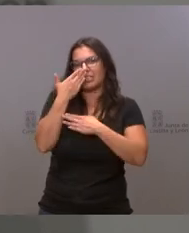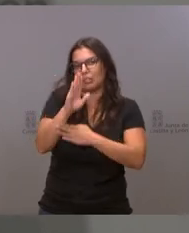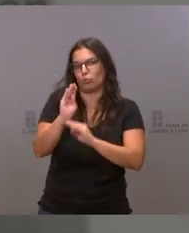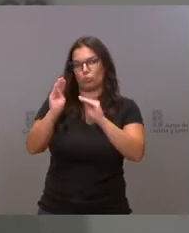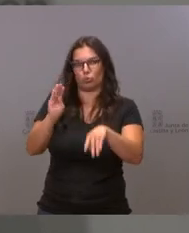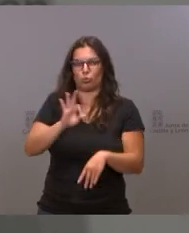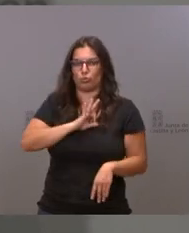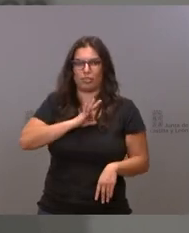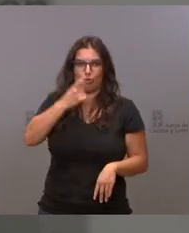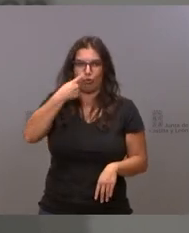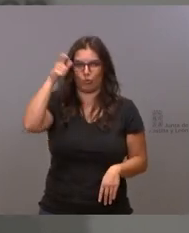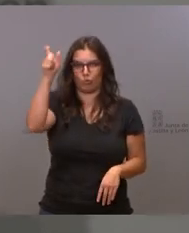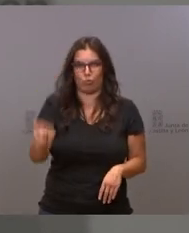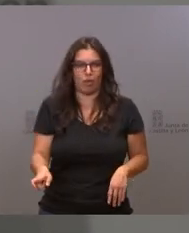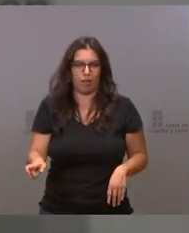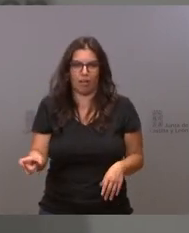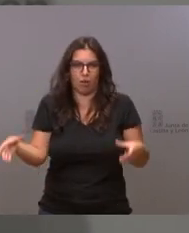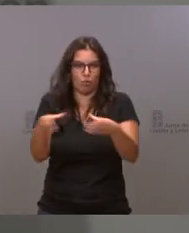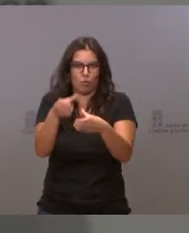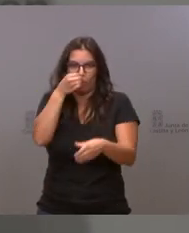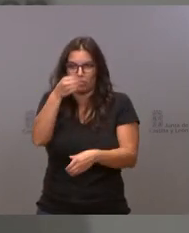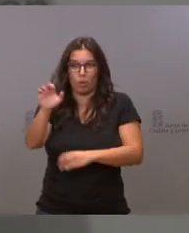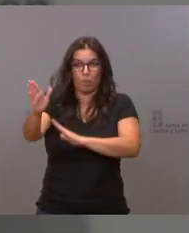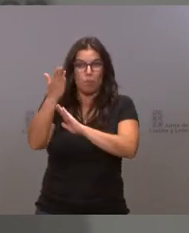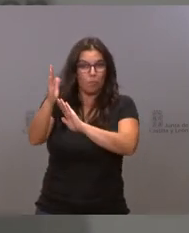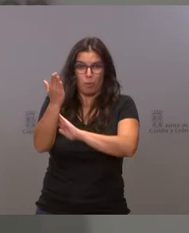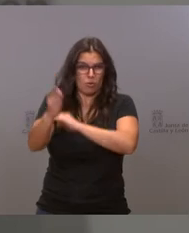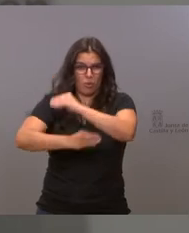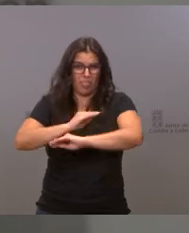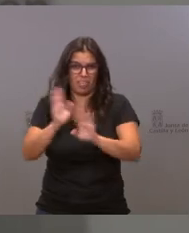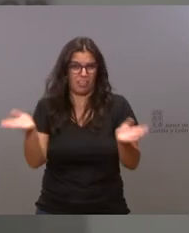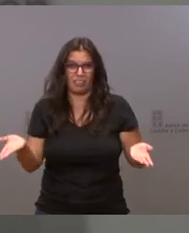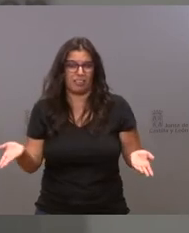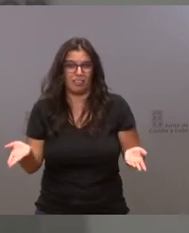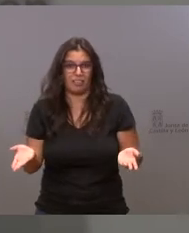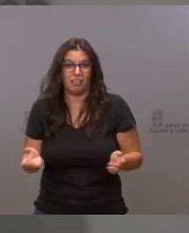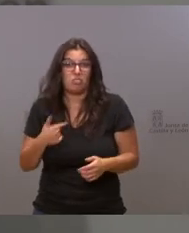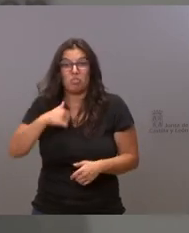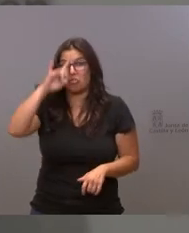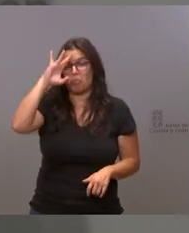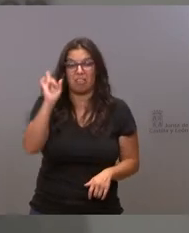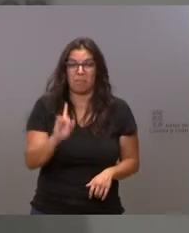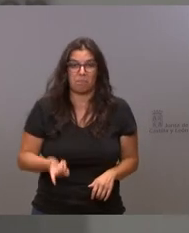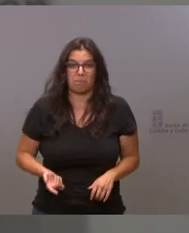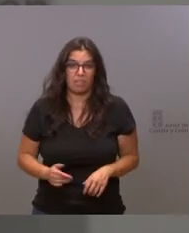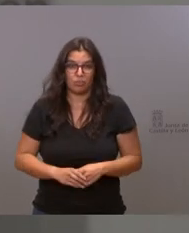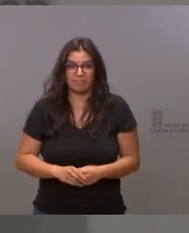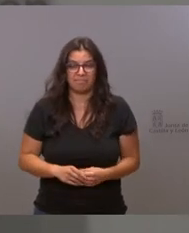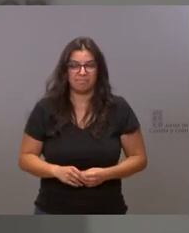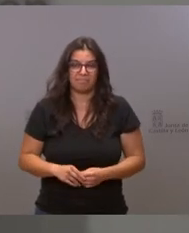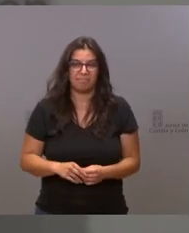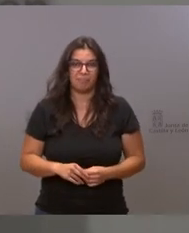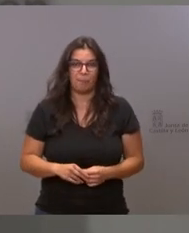instalado el Partido Socialista que no es en la propuesta. A mí no me ha sorprendido. A mí no me ha